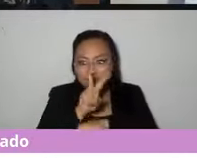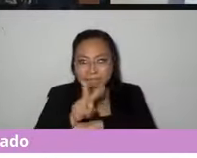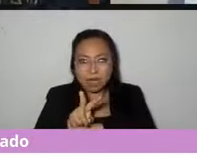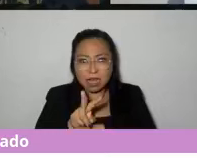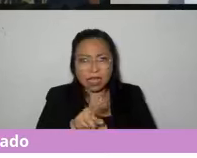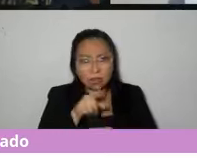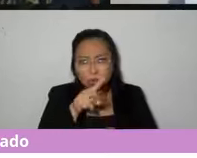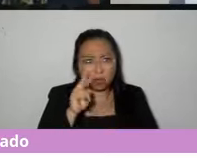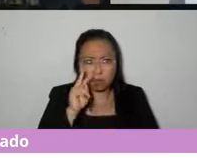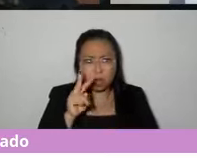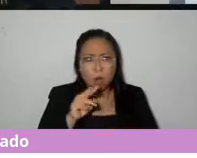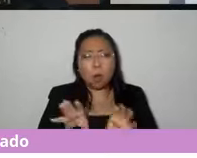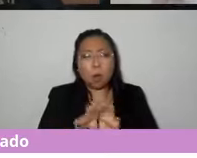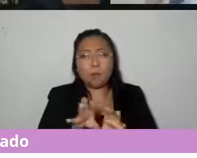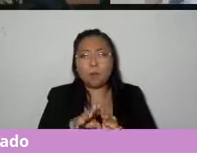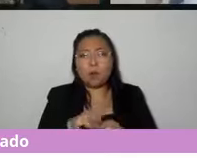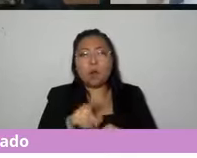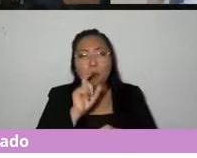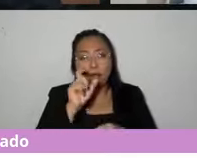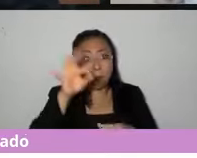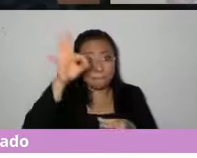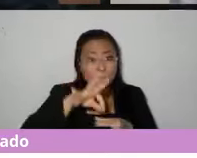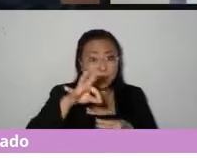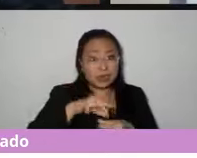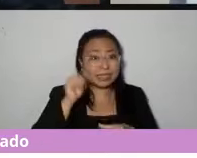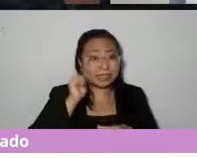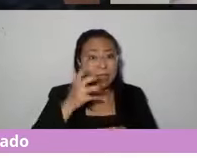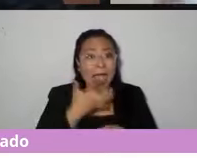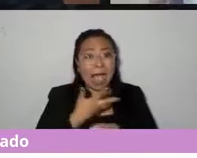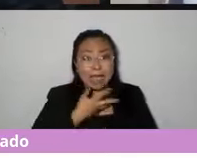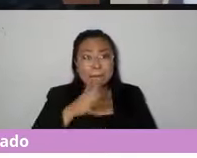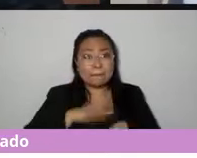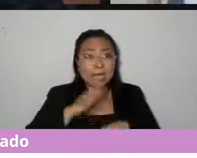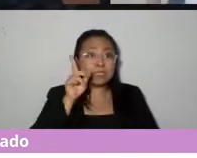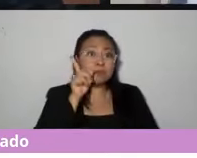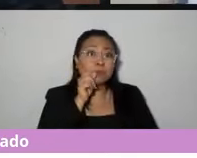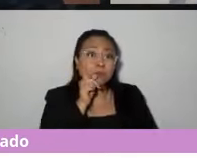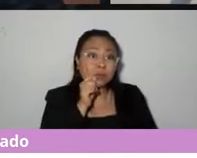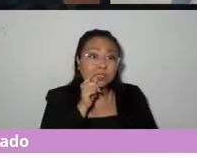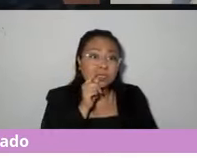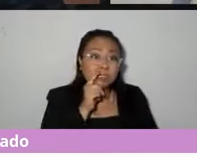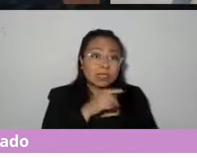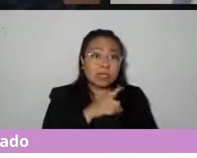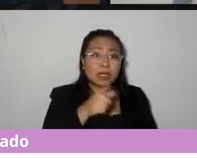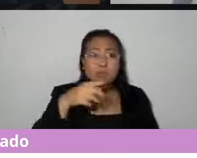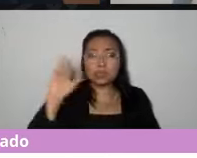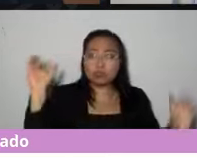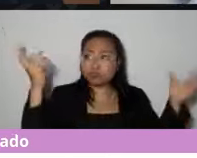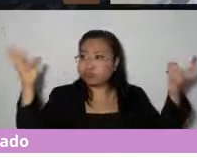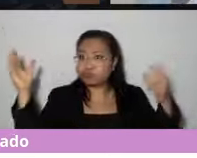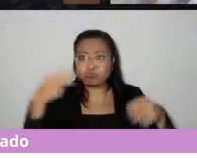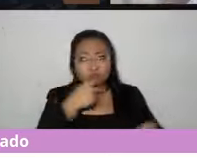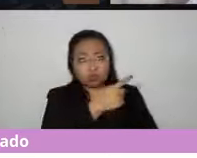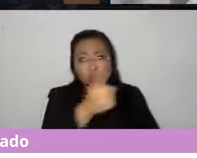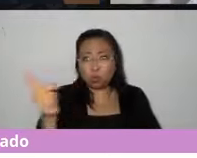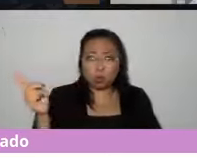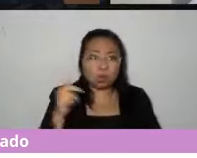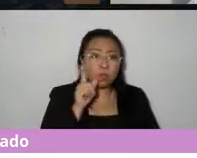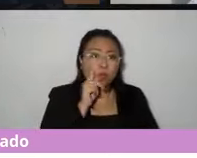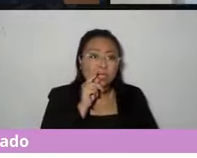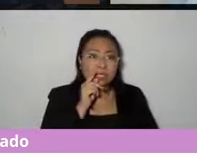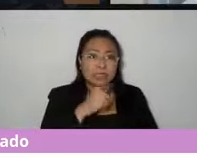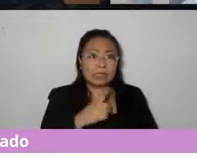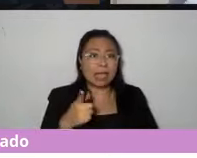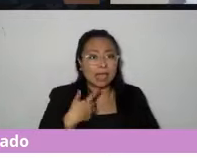cuenta, en la jornada electoral hay más patrullaje, vemos a más policía,